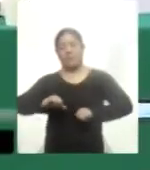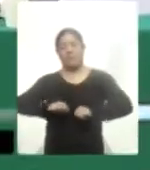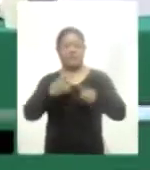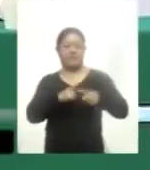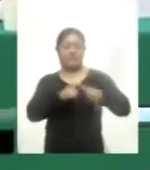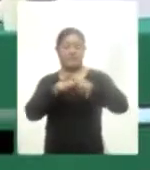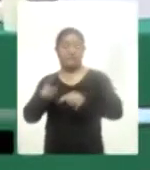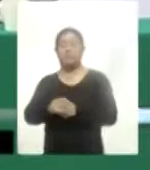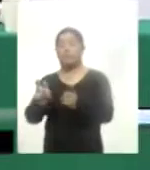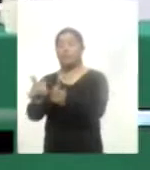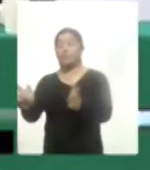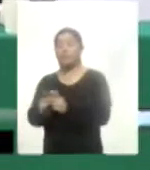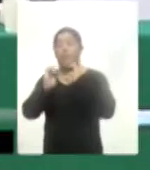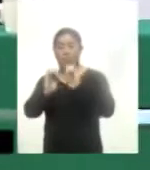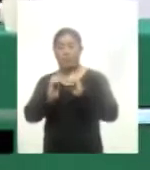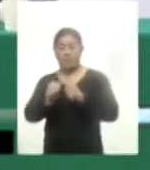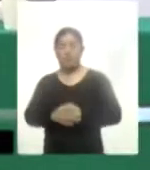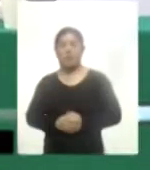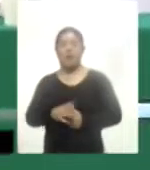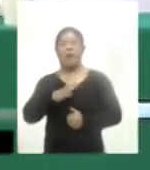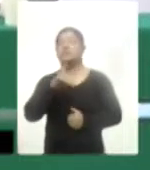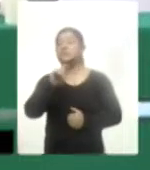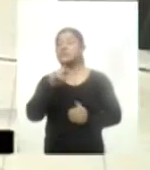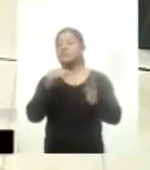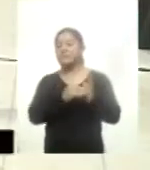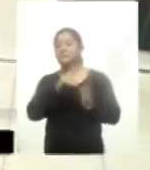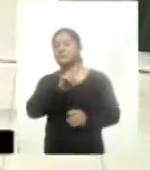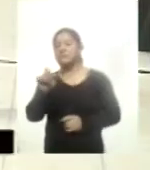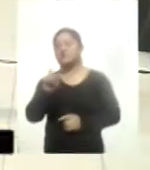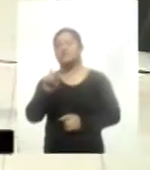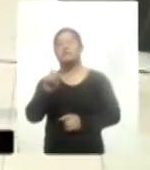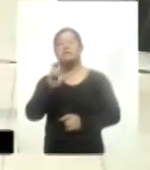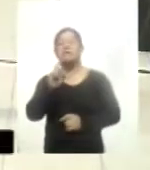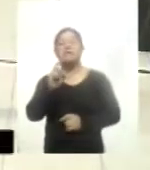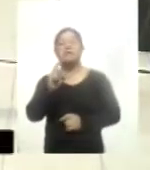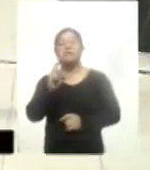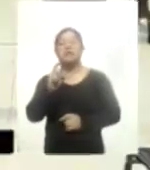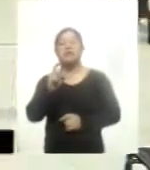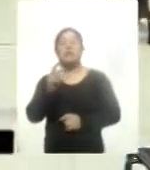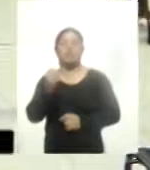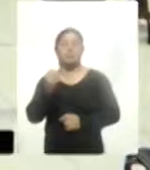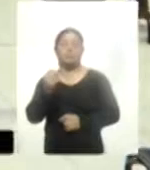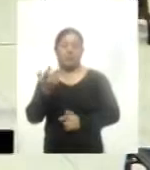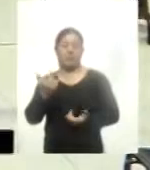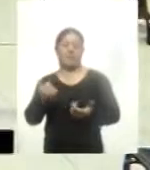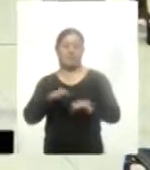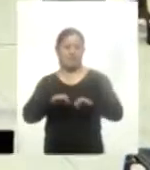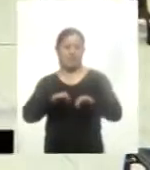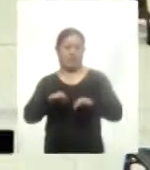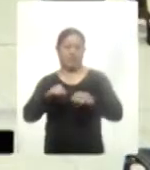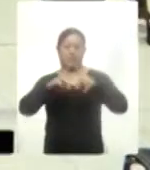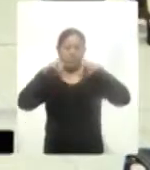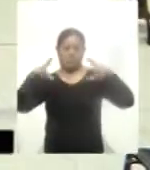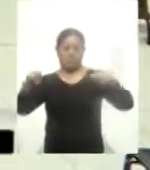que las brigadas cuídate ya suman 70.739 acciones en todo el Estado. Este es mi reporte, Susana.